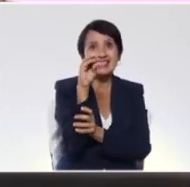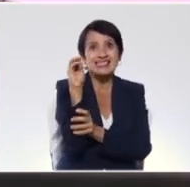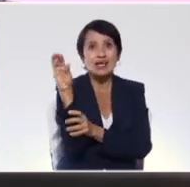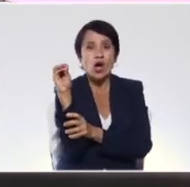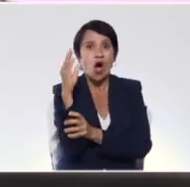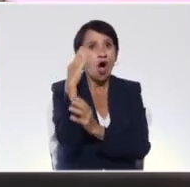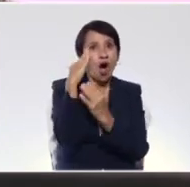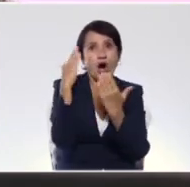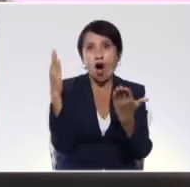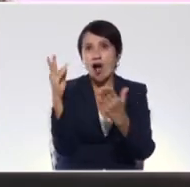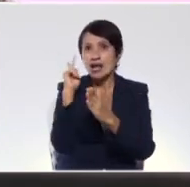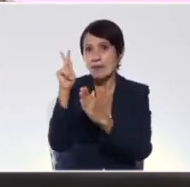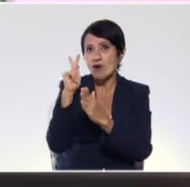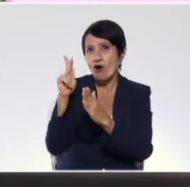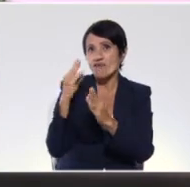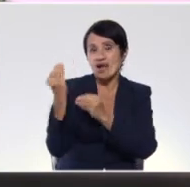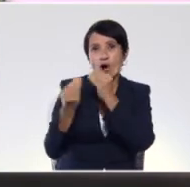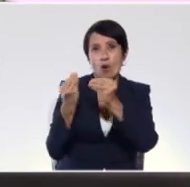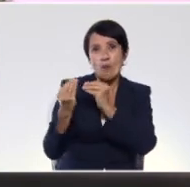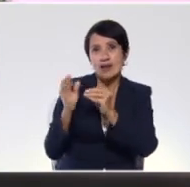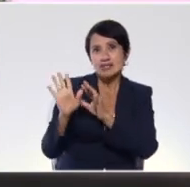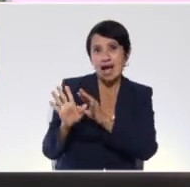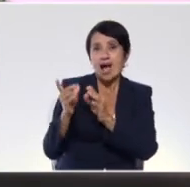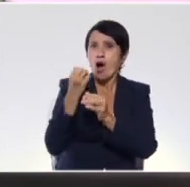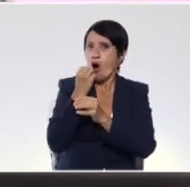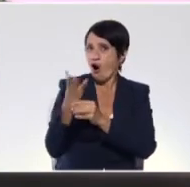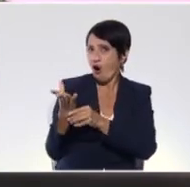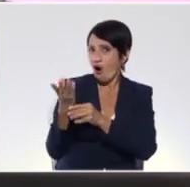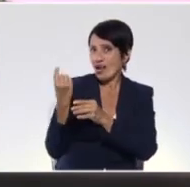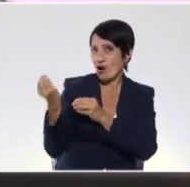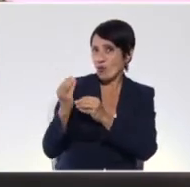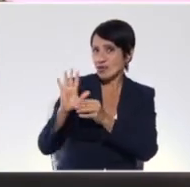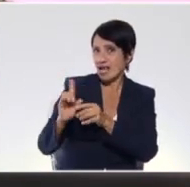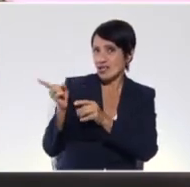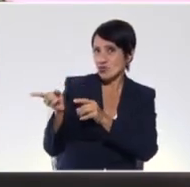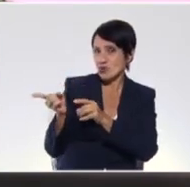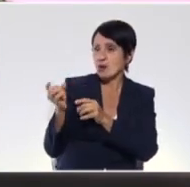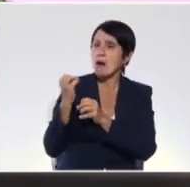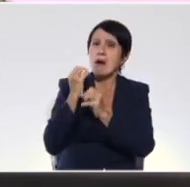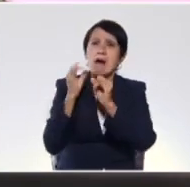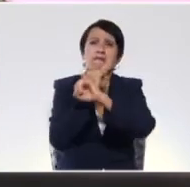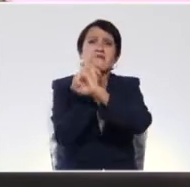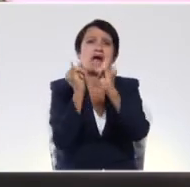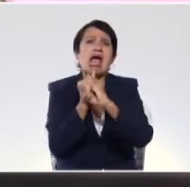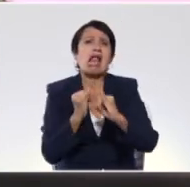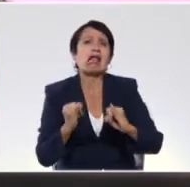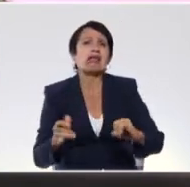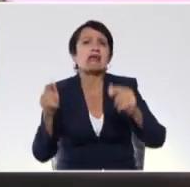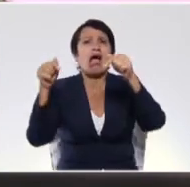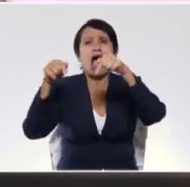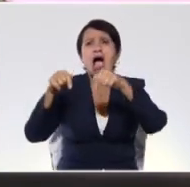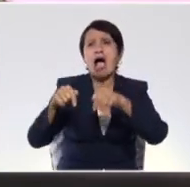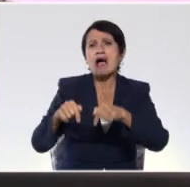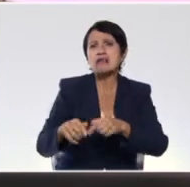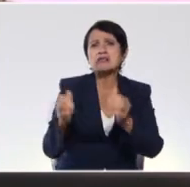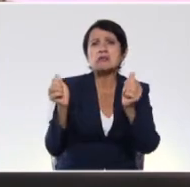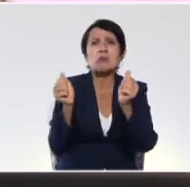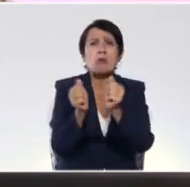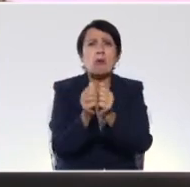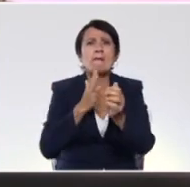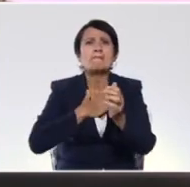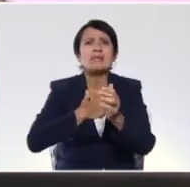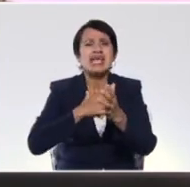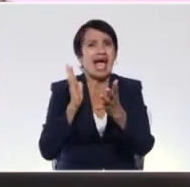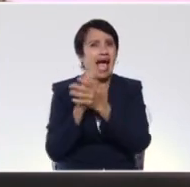¡Hola, Profe Vilky! ¡Hola, Lola! ¿Cómo estás? ¡Feliz aquí con mis